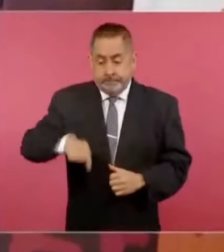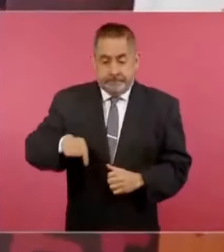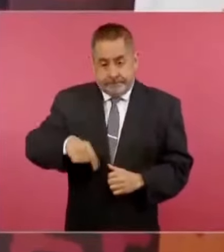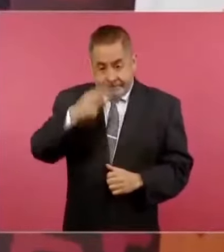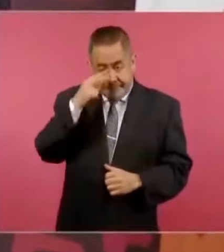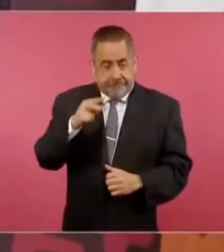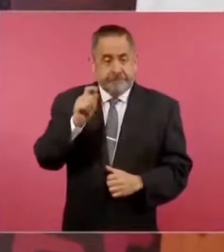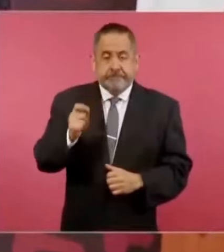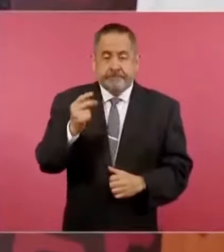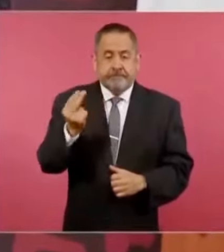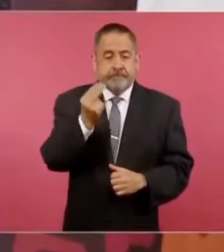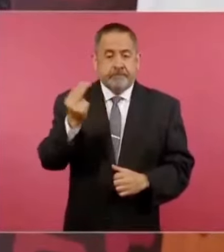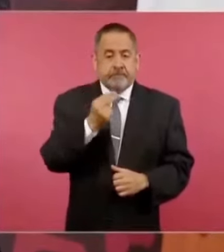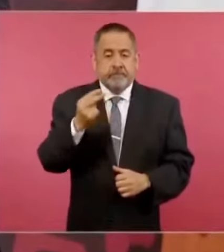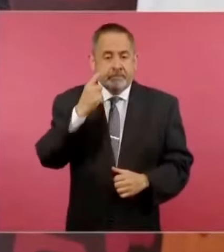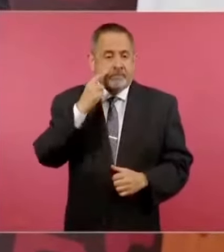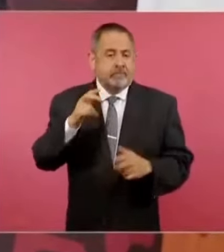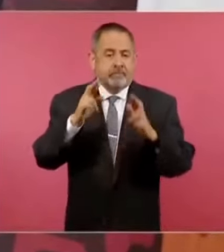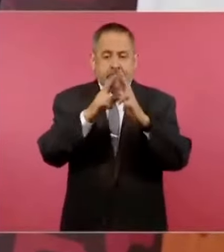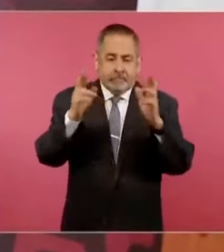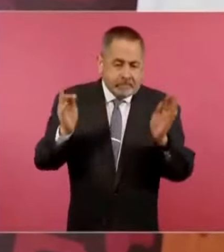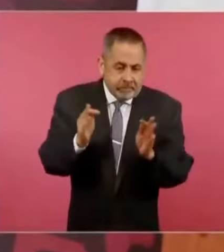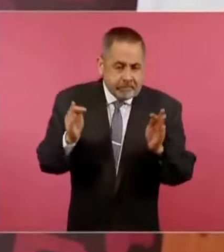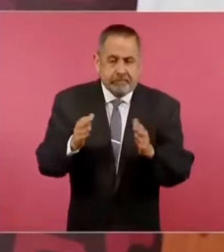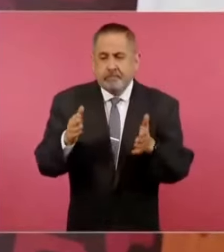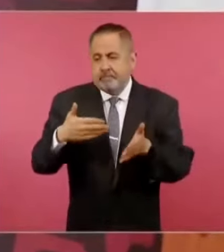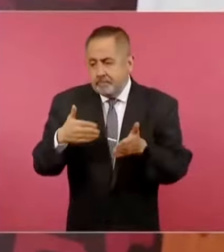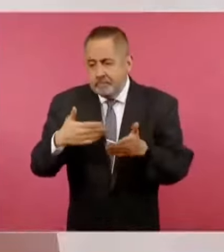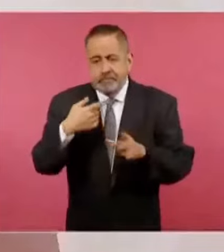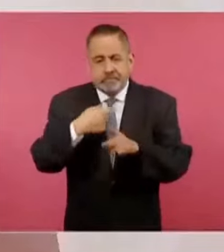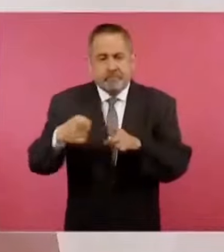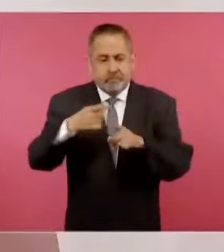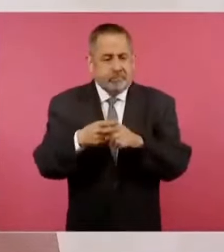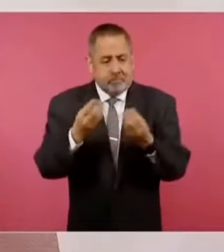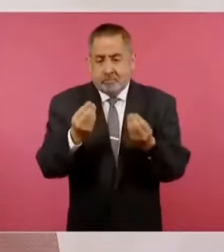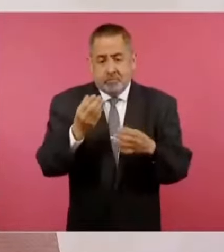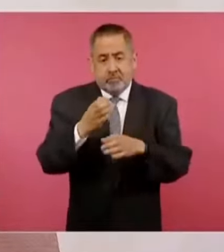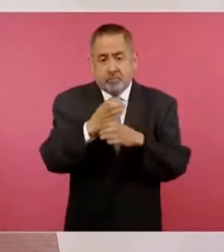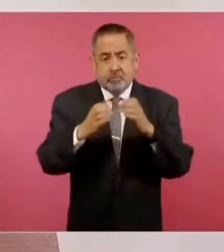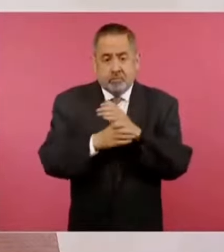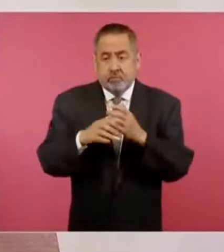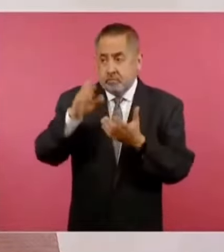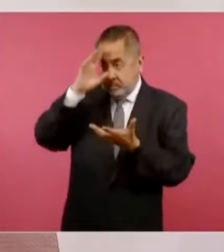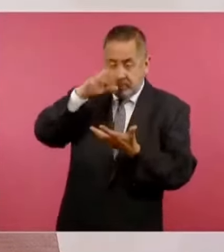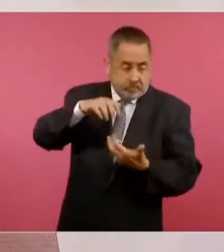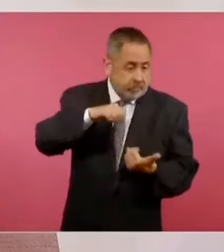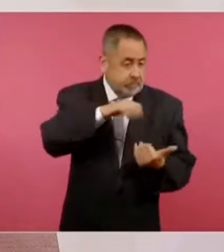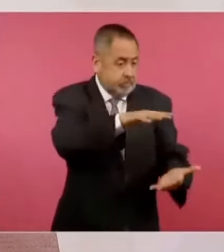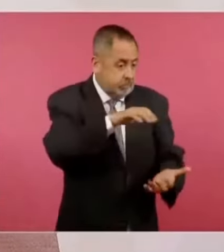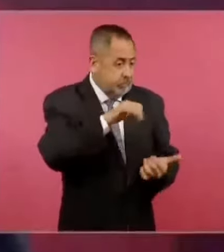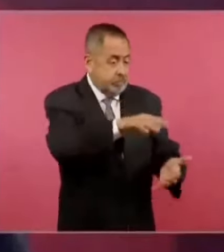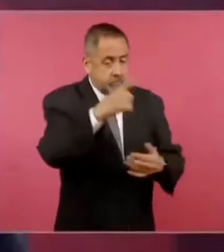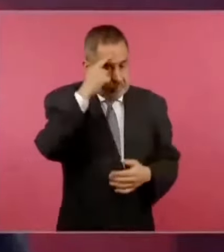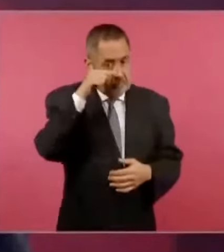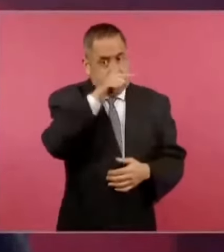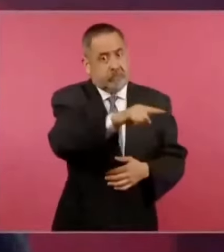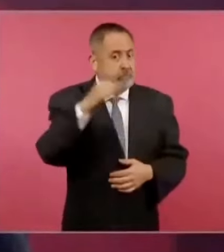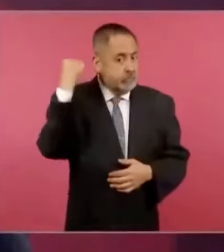los electrodomésticos, los enseres para Acapulco